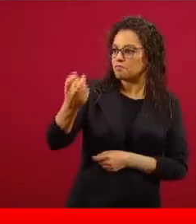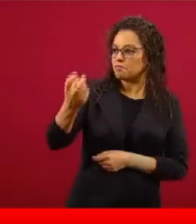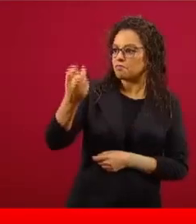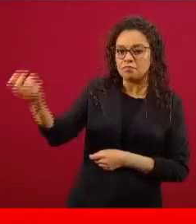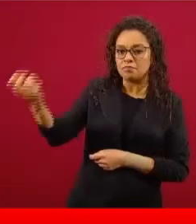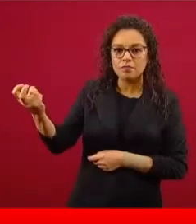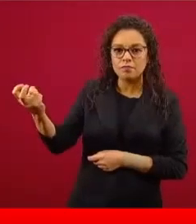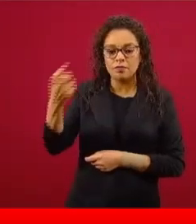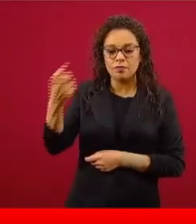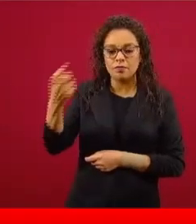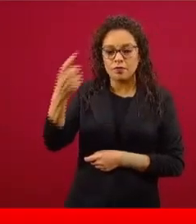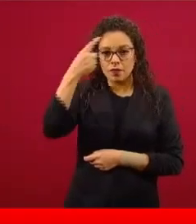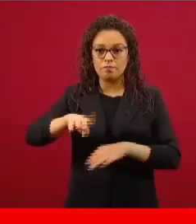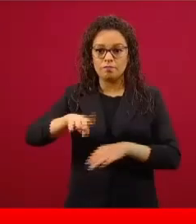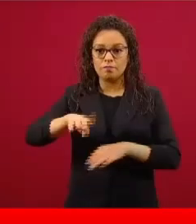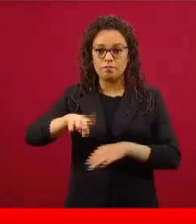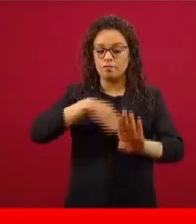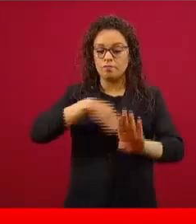prejuicios